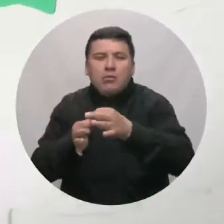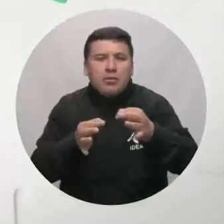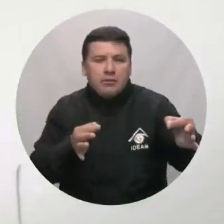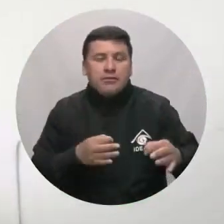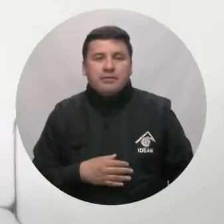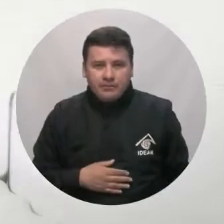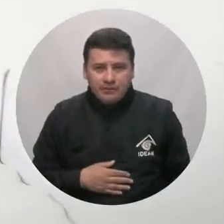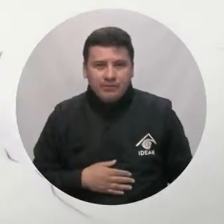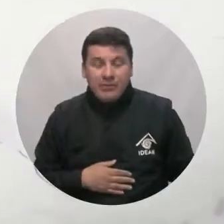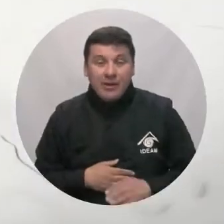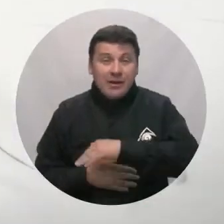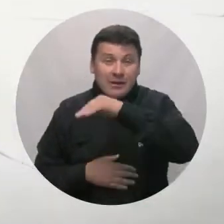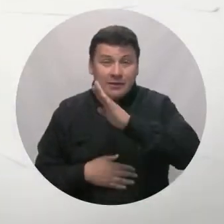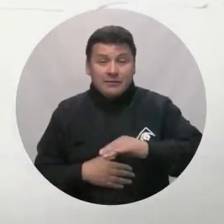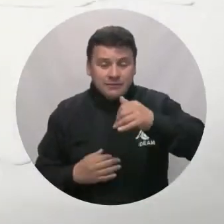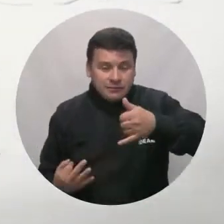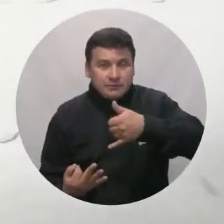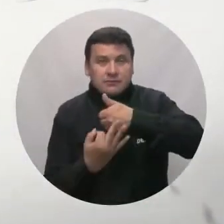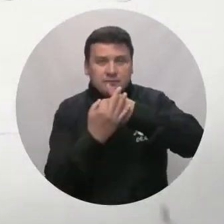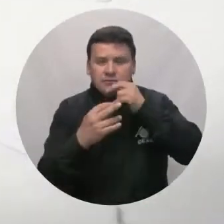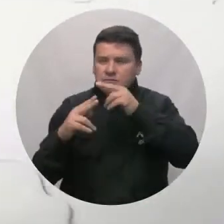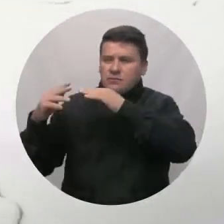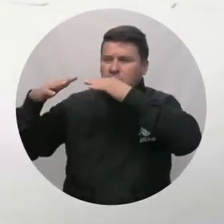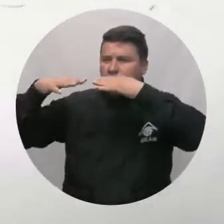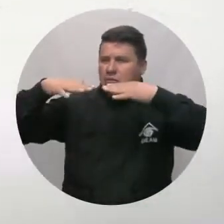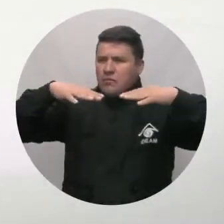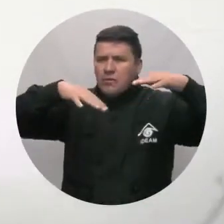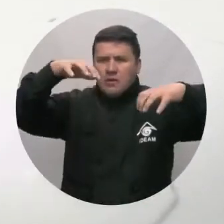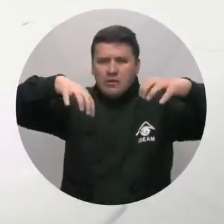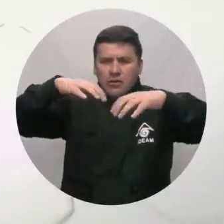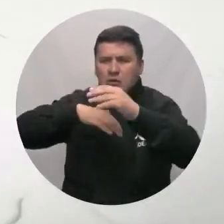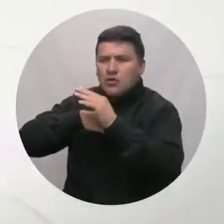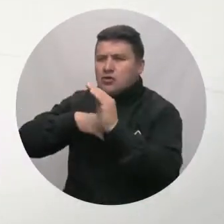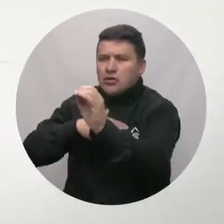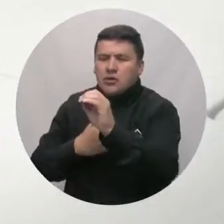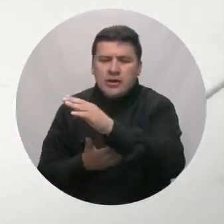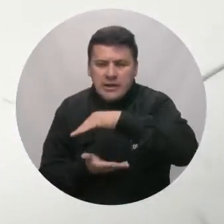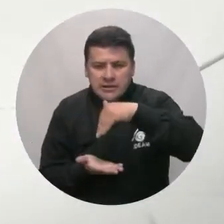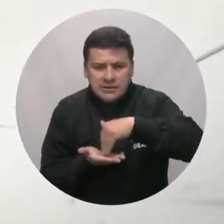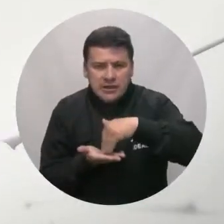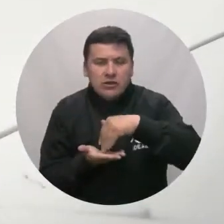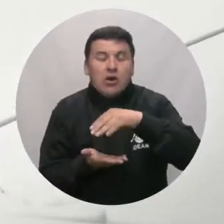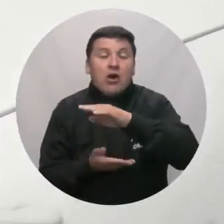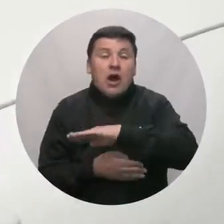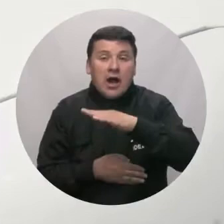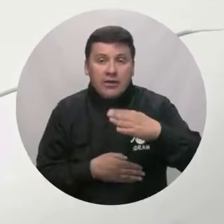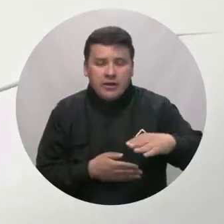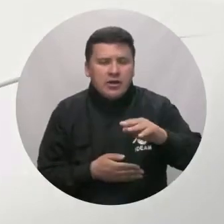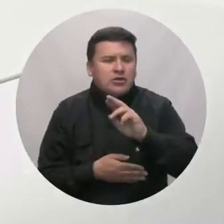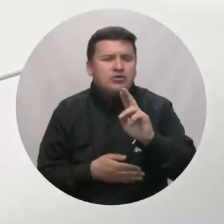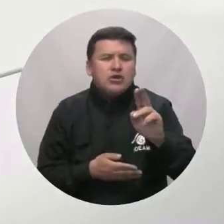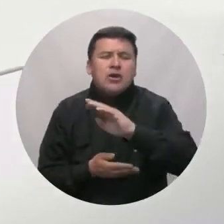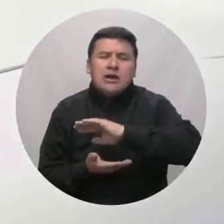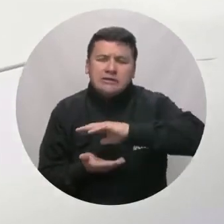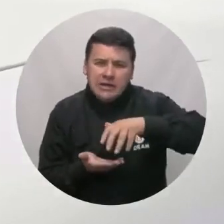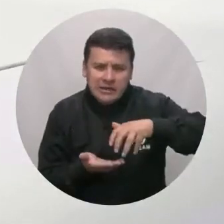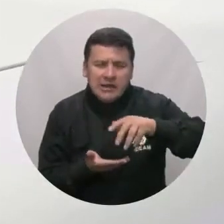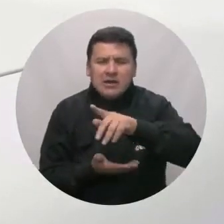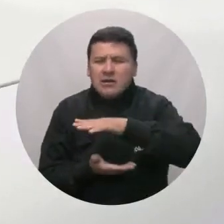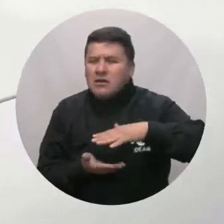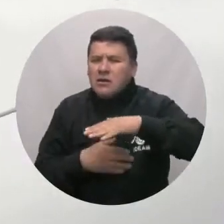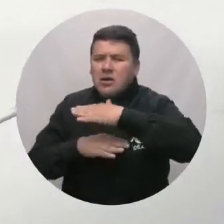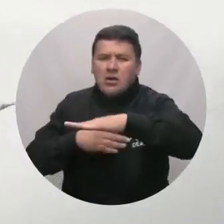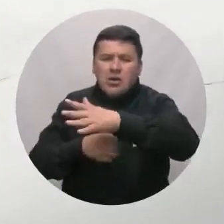poblaciones. Hacia los Andes colombianos tenemos condiciones nubosas con lluvias en el occidente y centro de Antioquia, suroriente de Santander, al